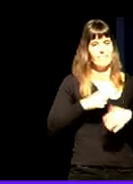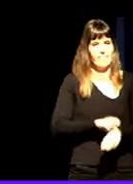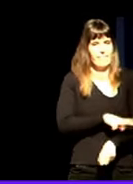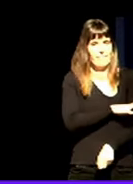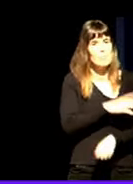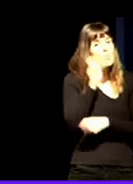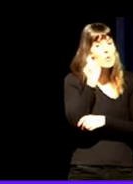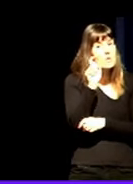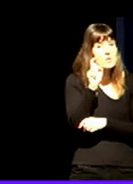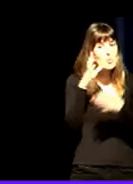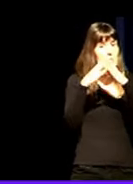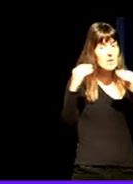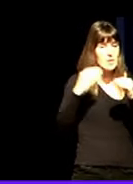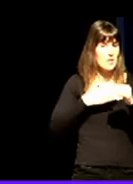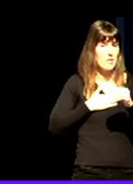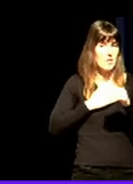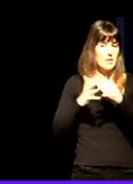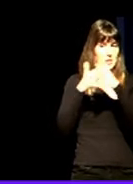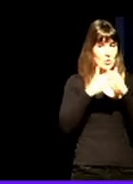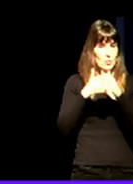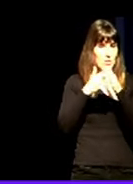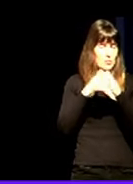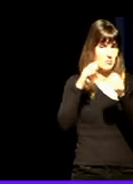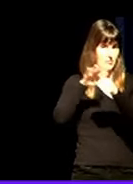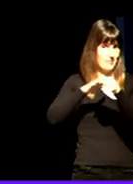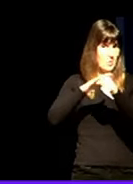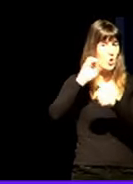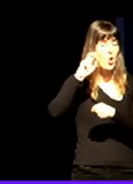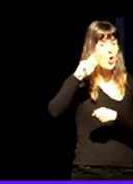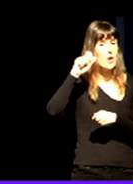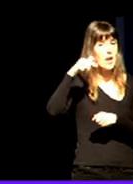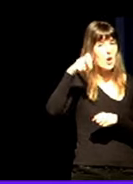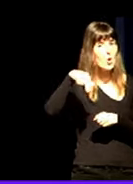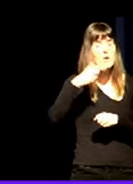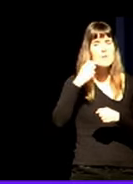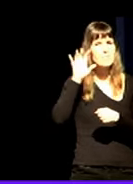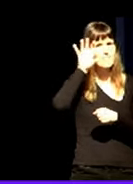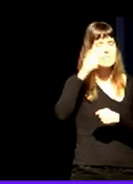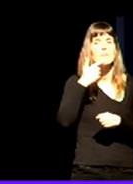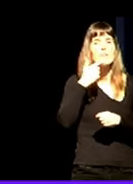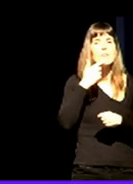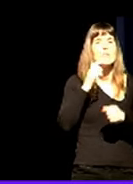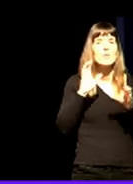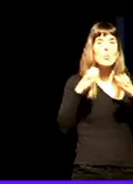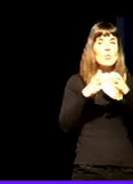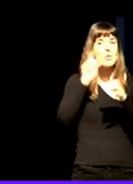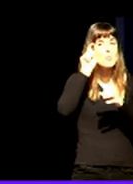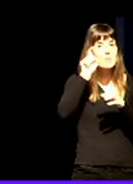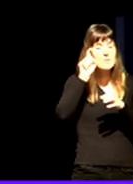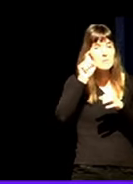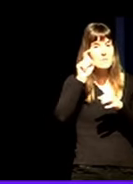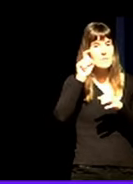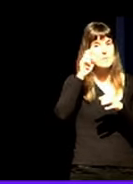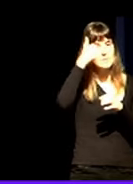profesor de una universidad de Oregon que dice que la labor de las maestras y de los maestros